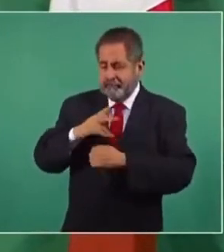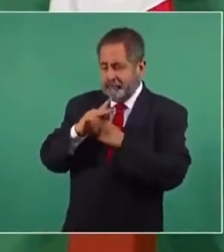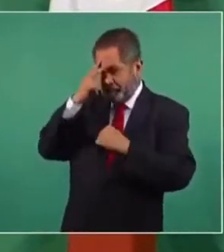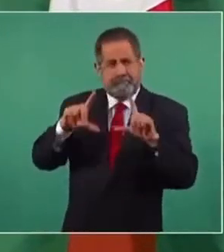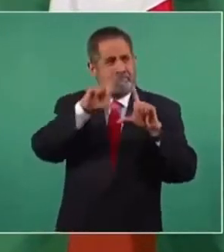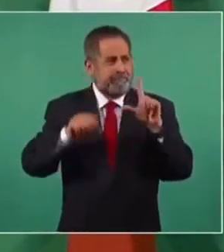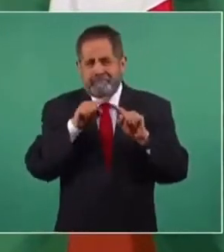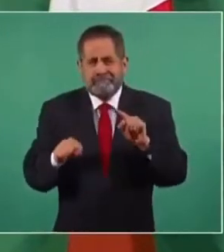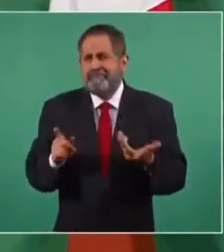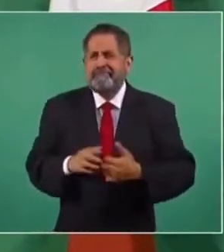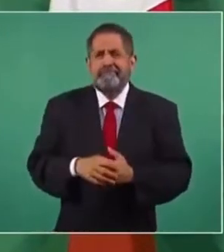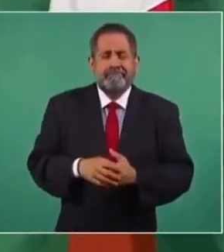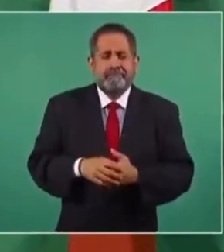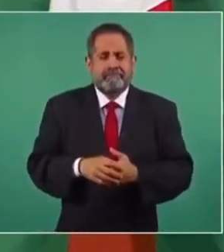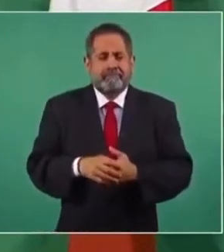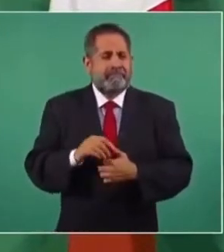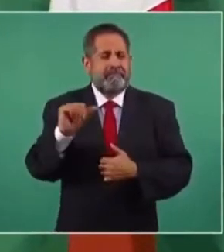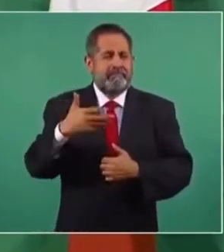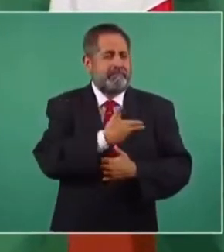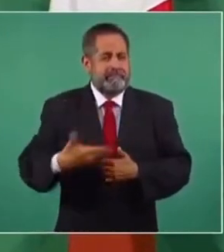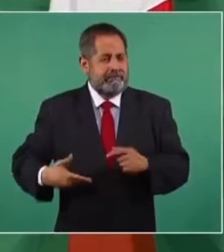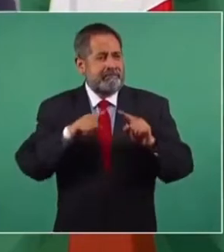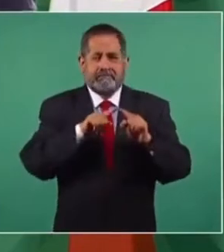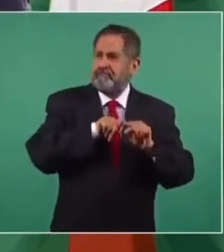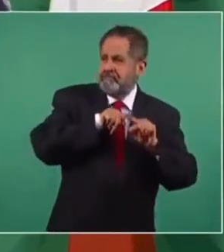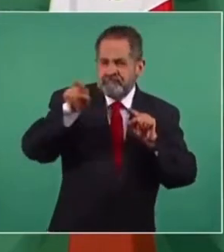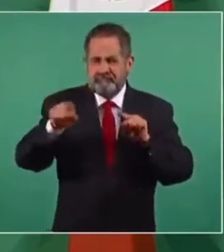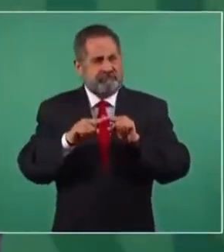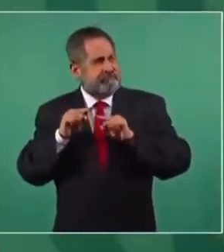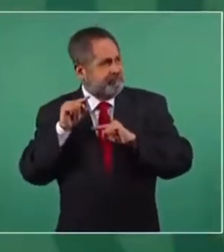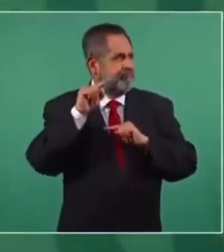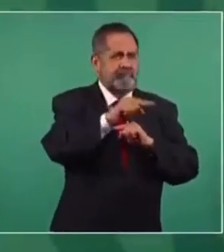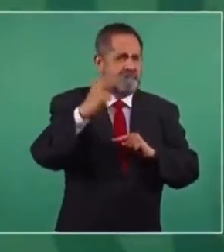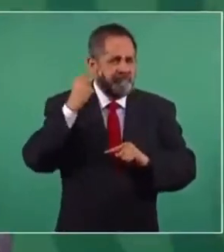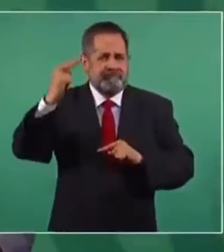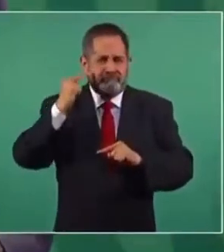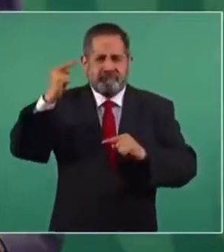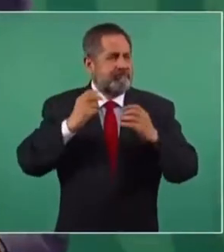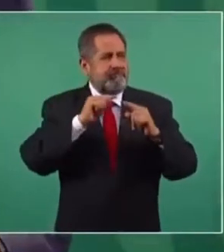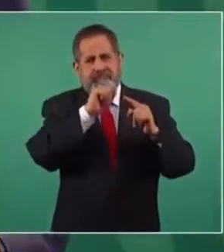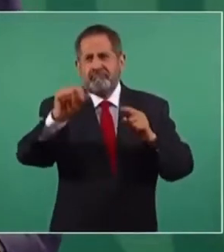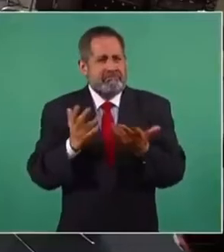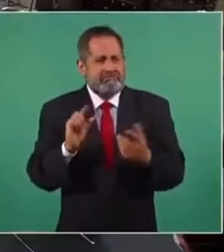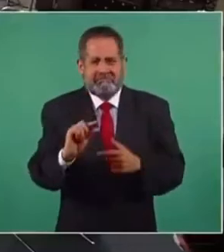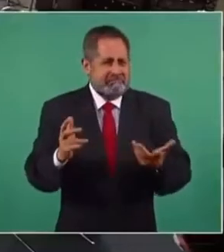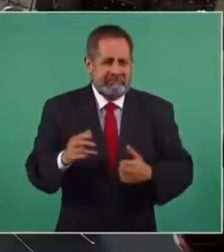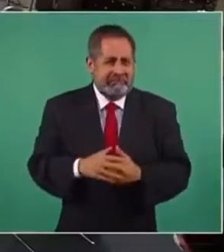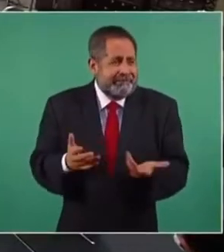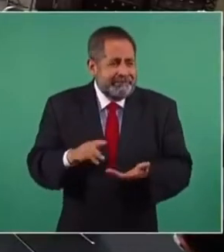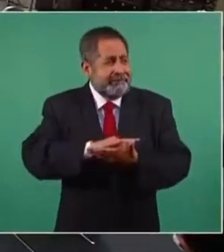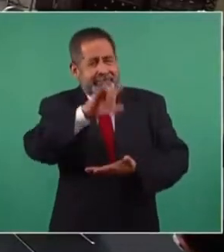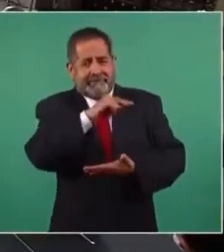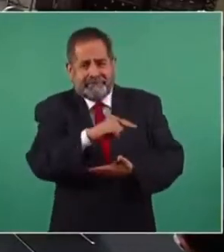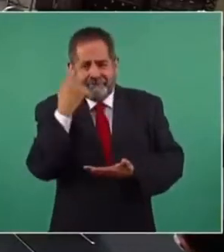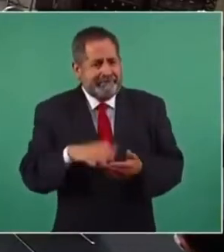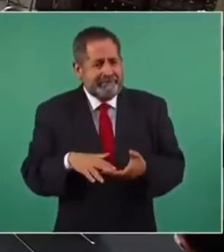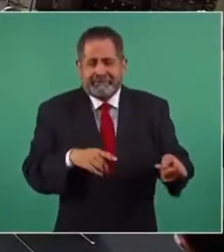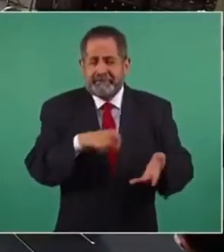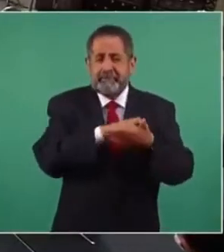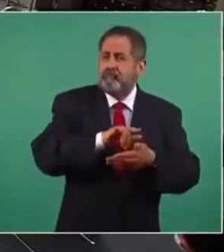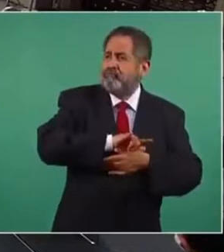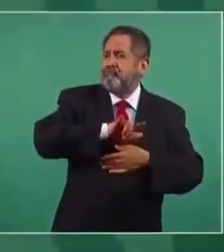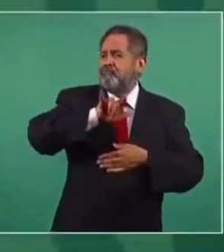país, solo para presidentes que viajan mucho al extranjero. O que es un avión que se compró para ir